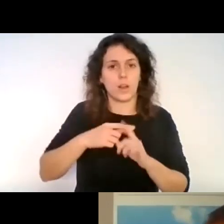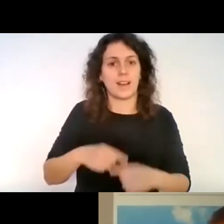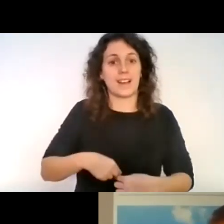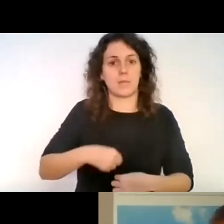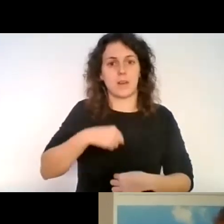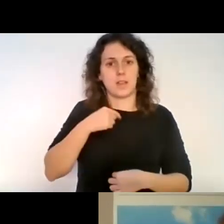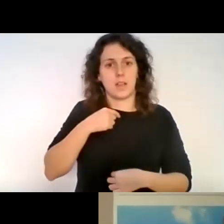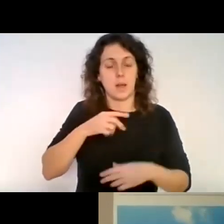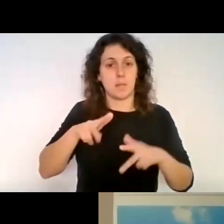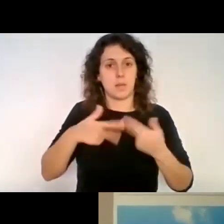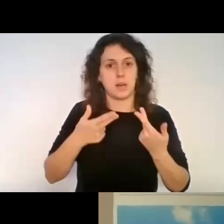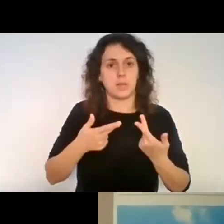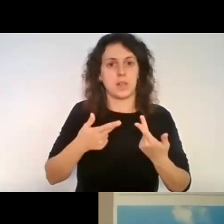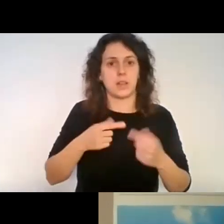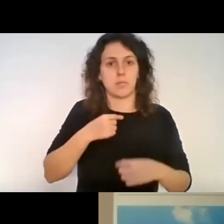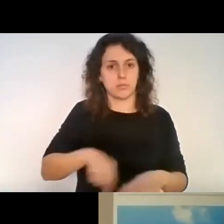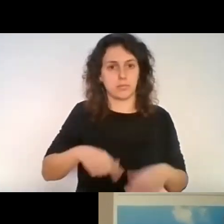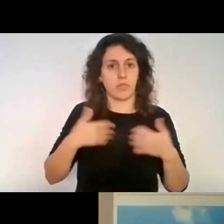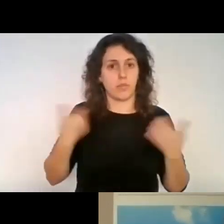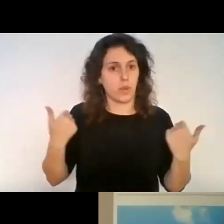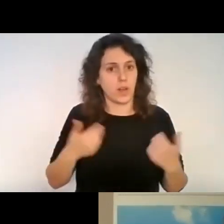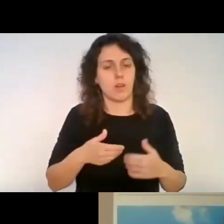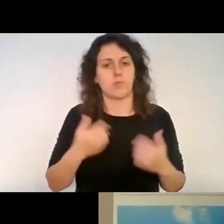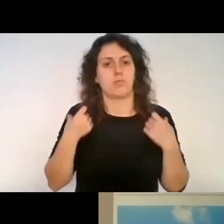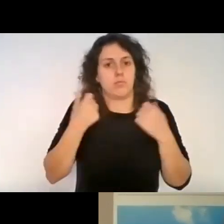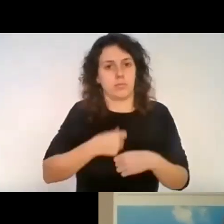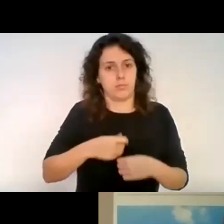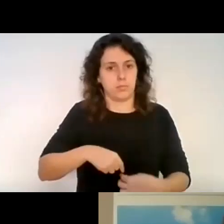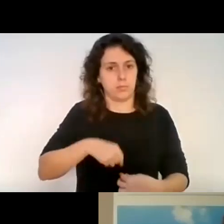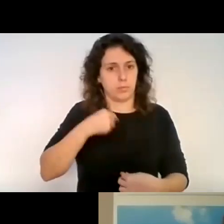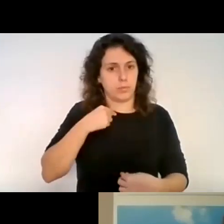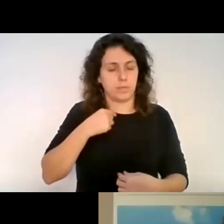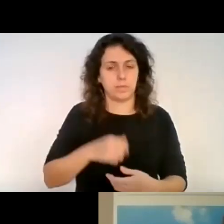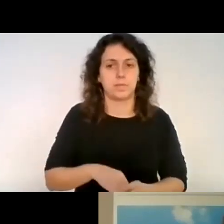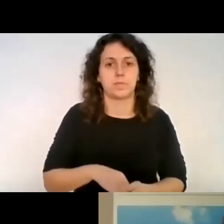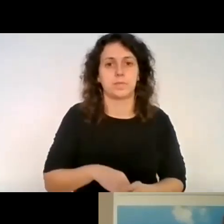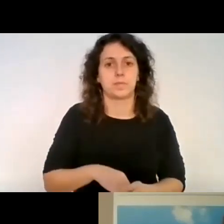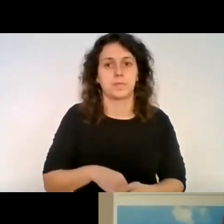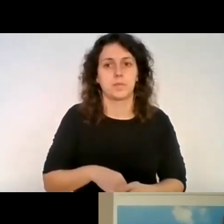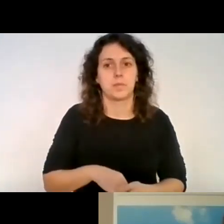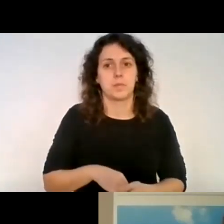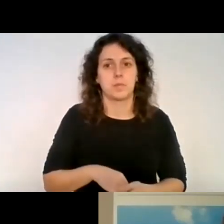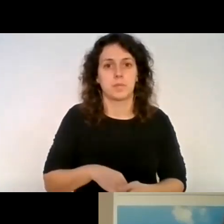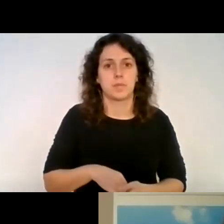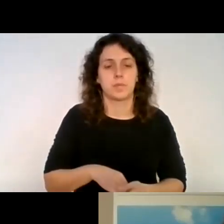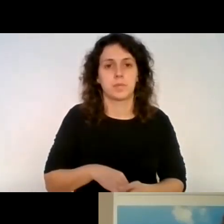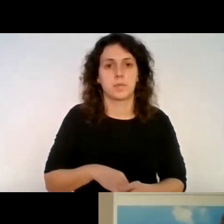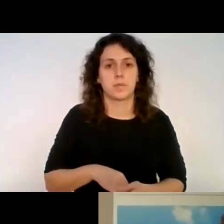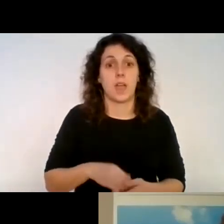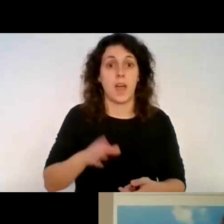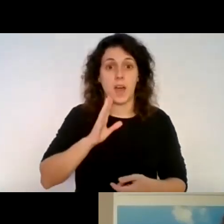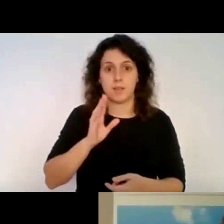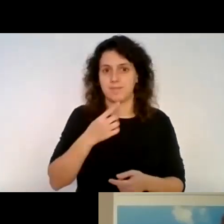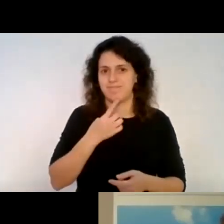colocarlos y sacarlos. Y bueno, no mencioné que buceos sin barreras, los